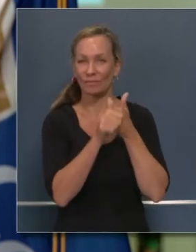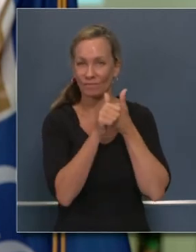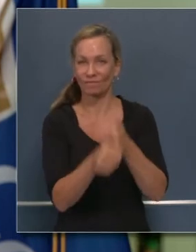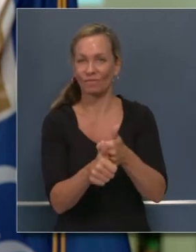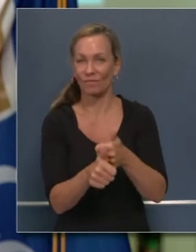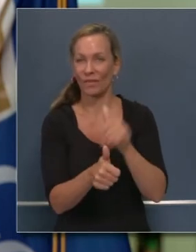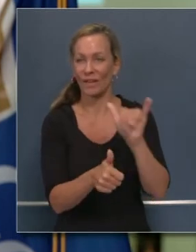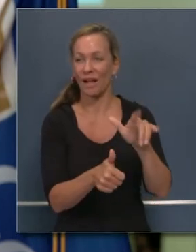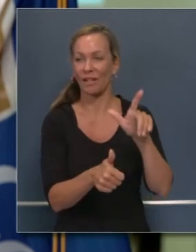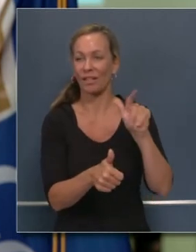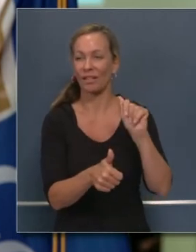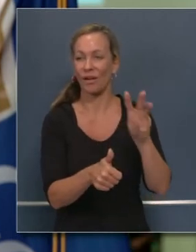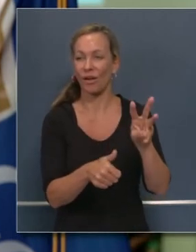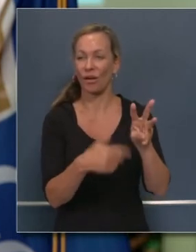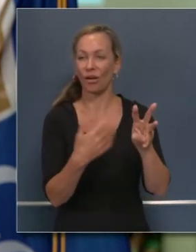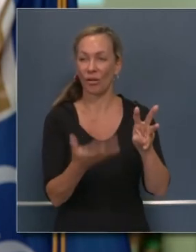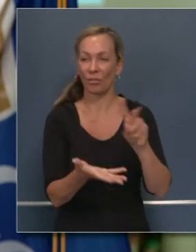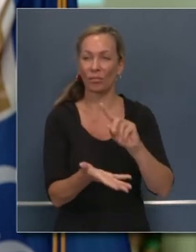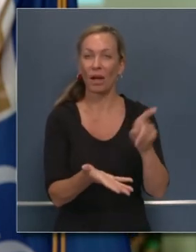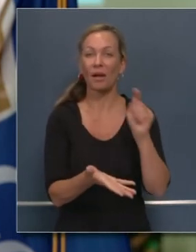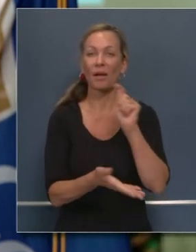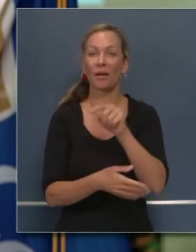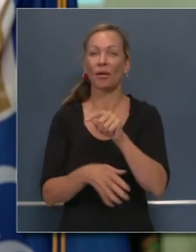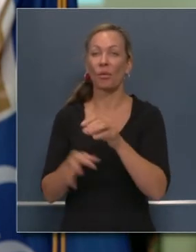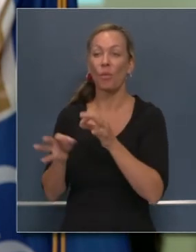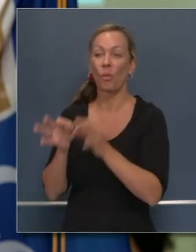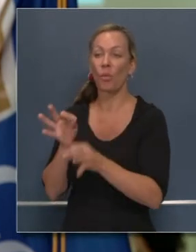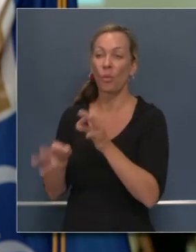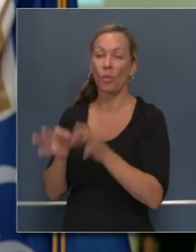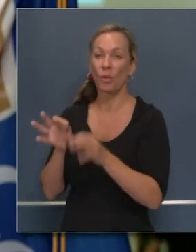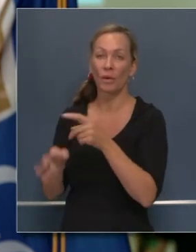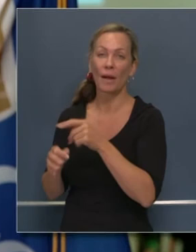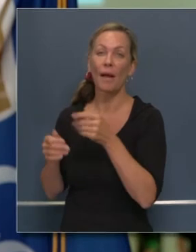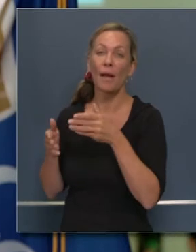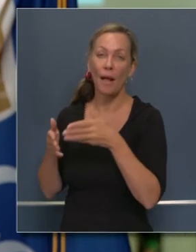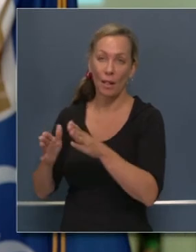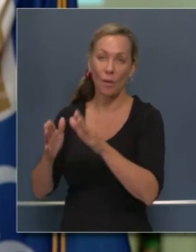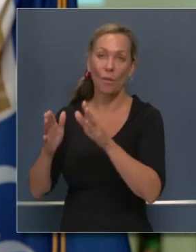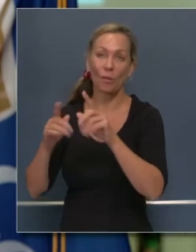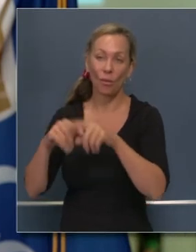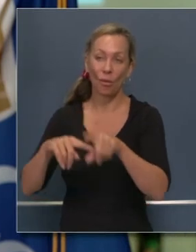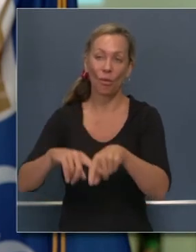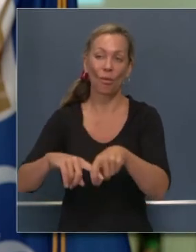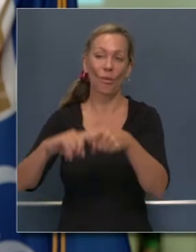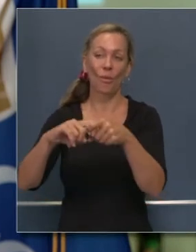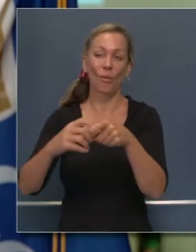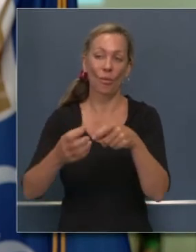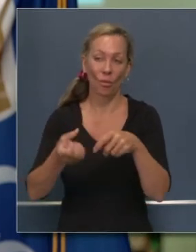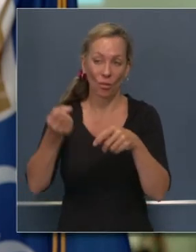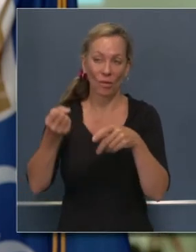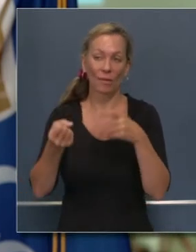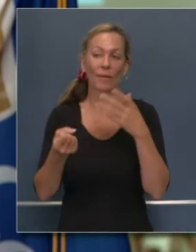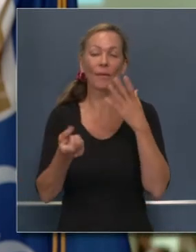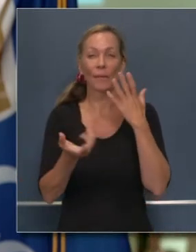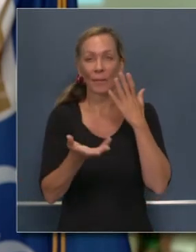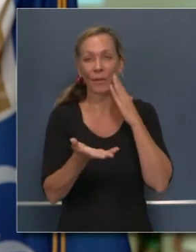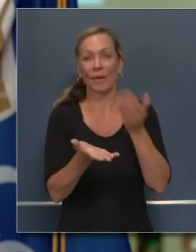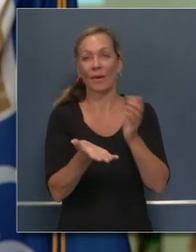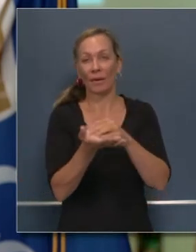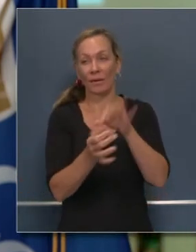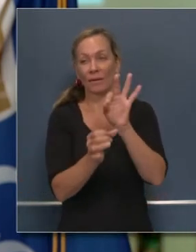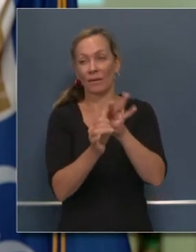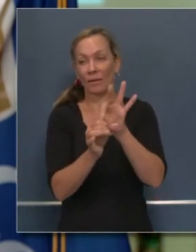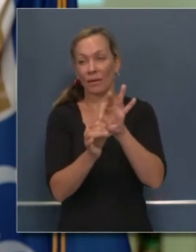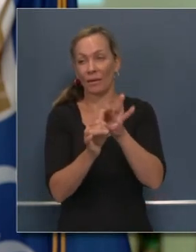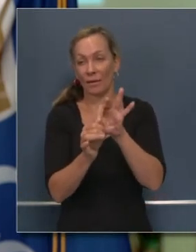perdón temporal y hay una propuesta de ley cuyo objetivo es encontrar